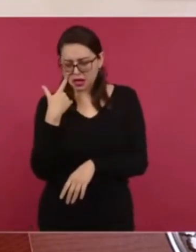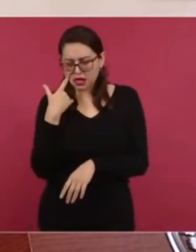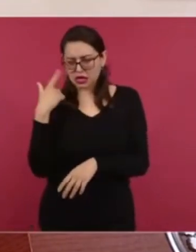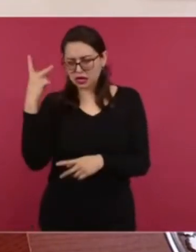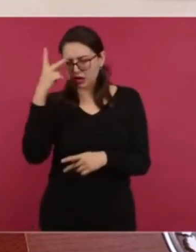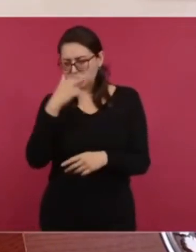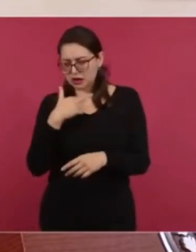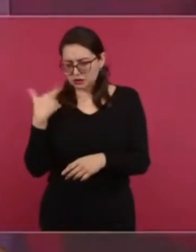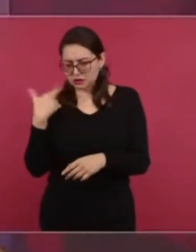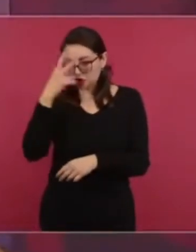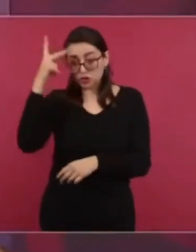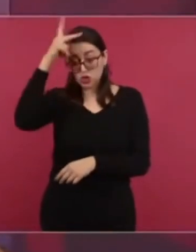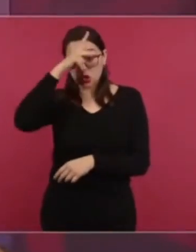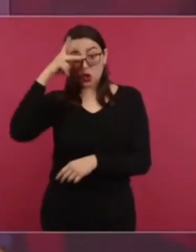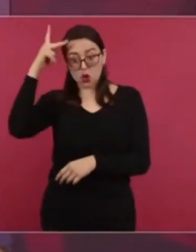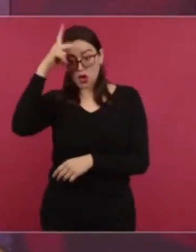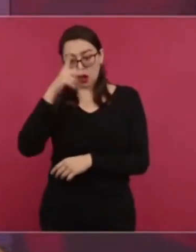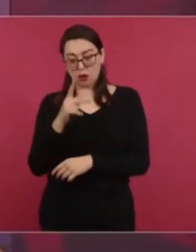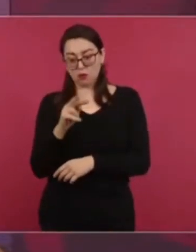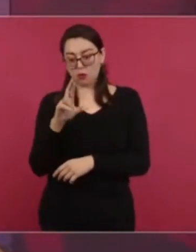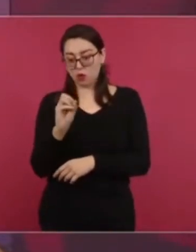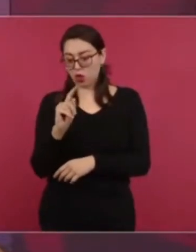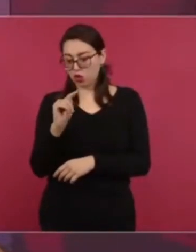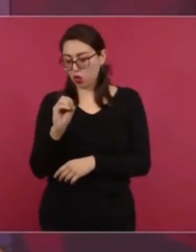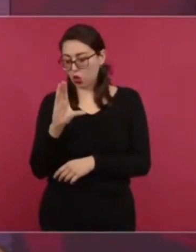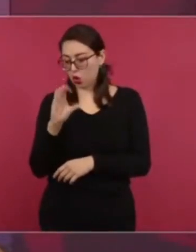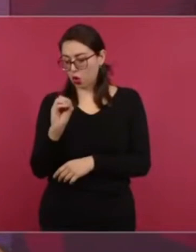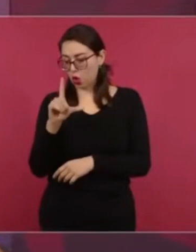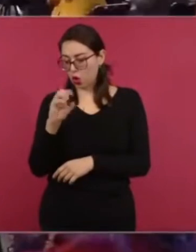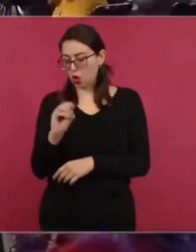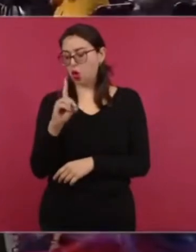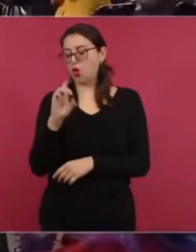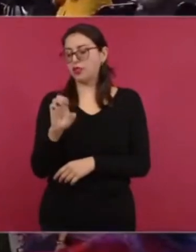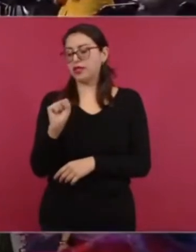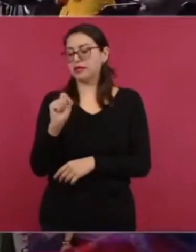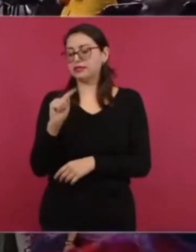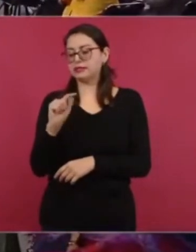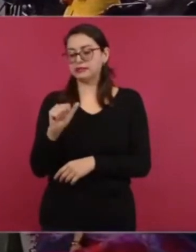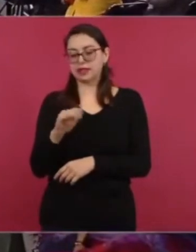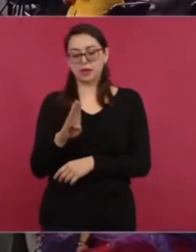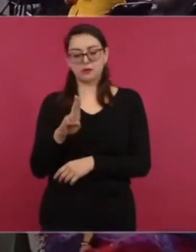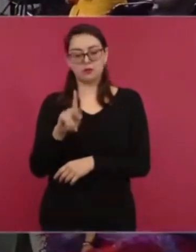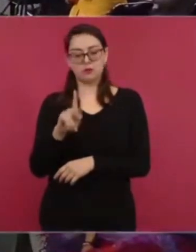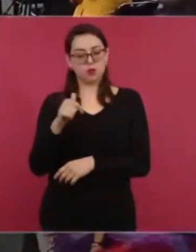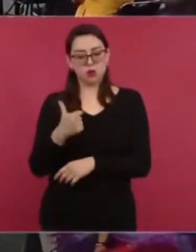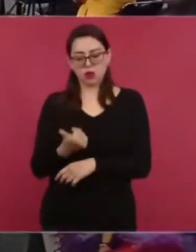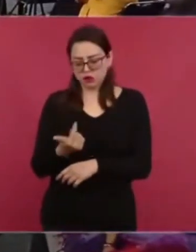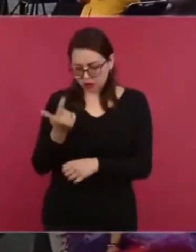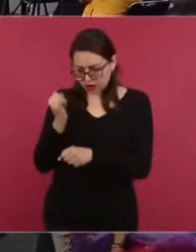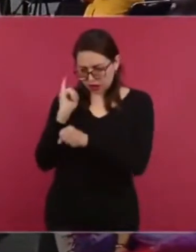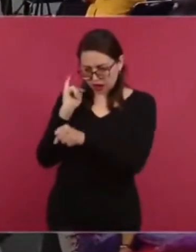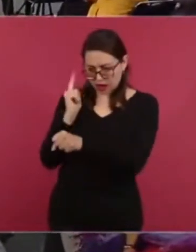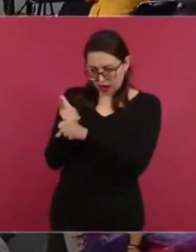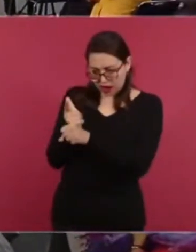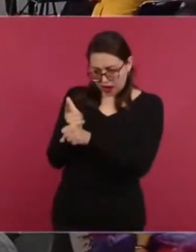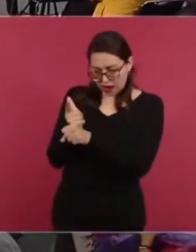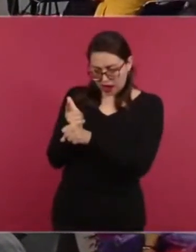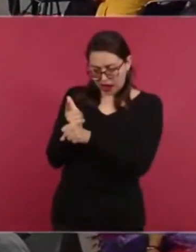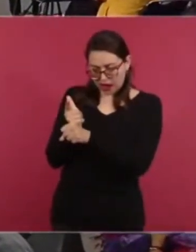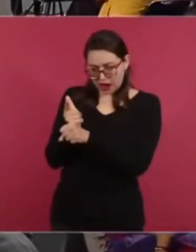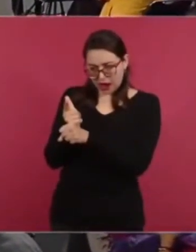Estambul? Pero sí se esgrime de que